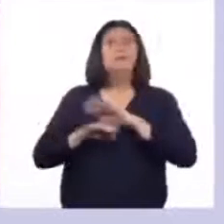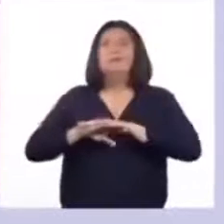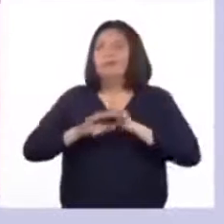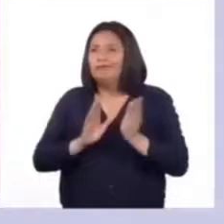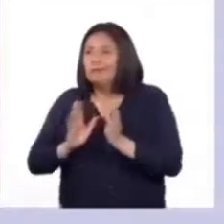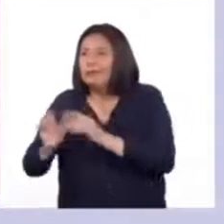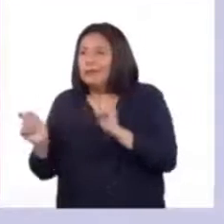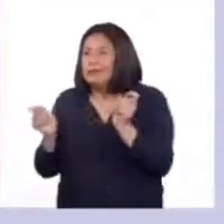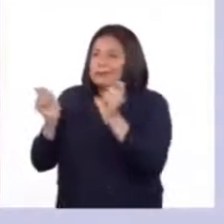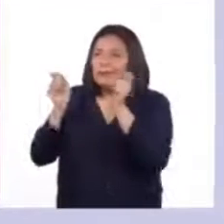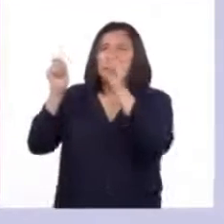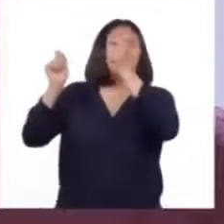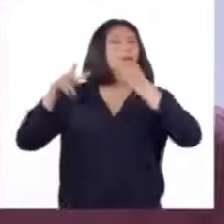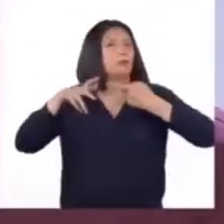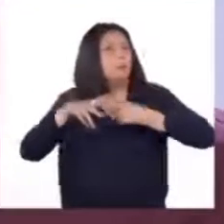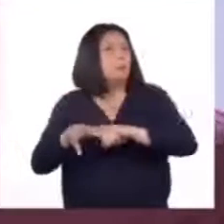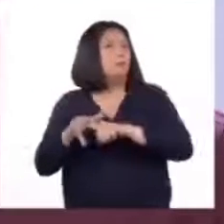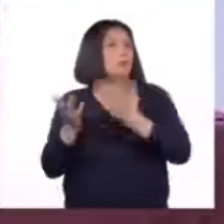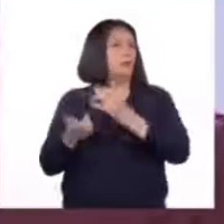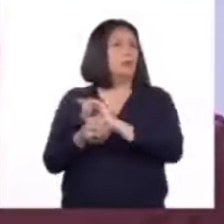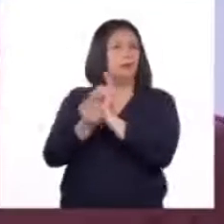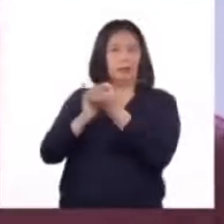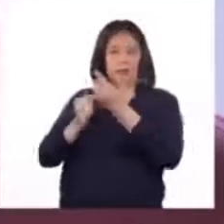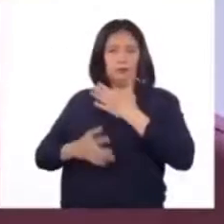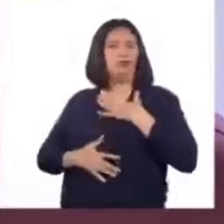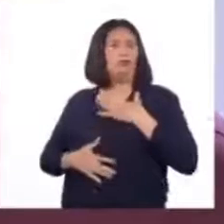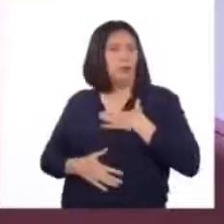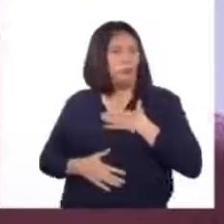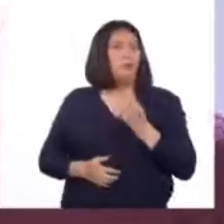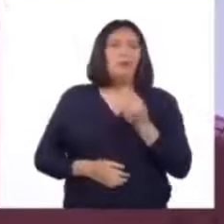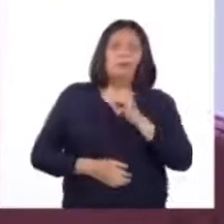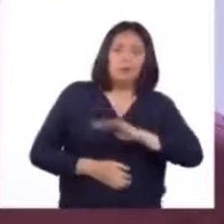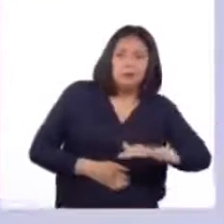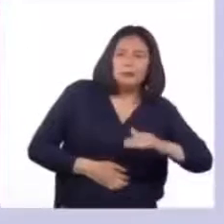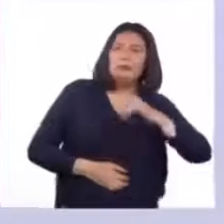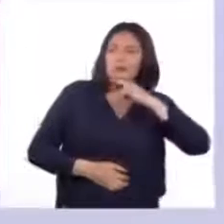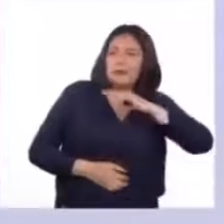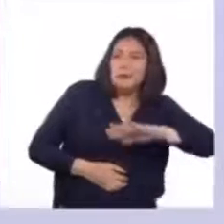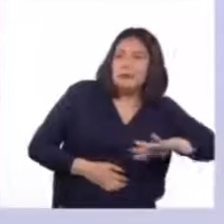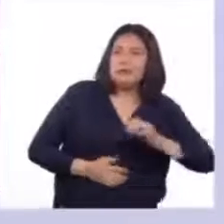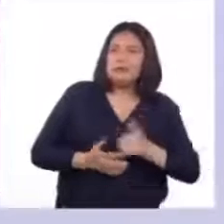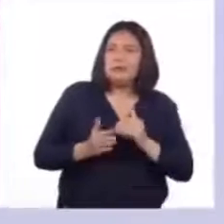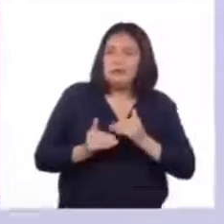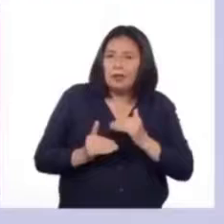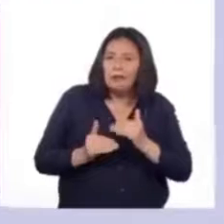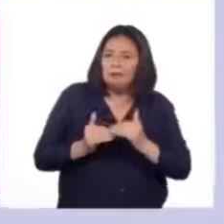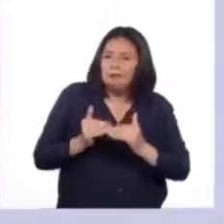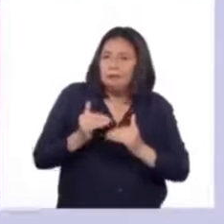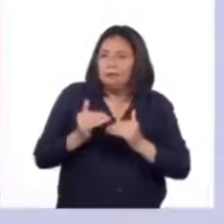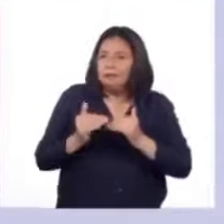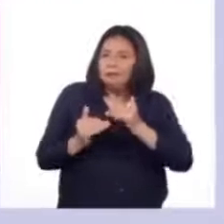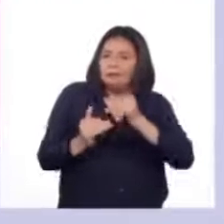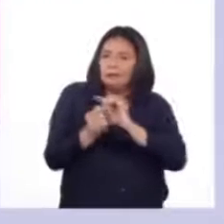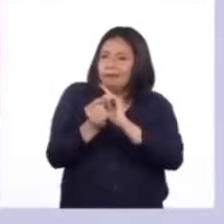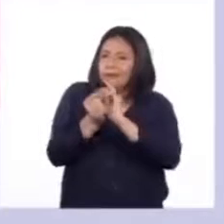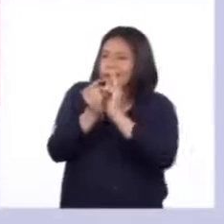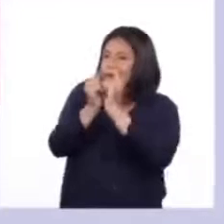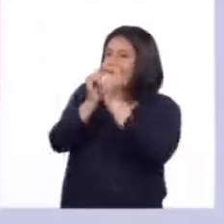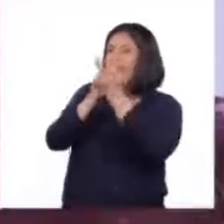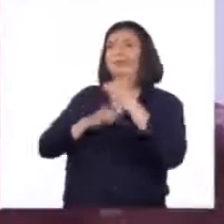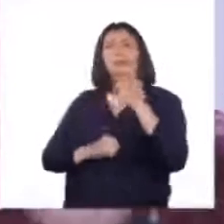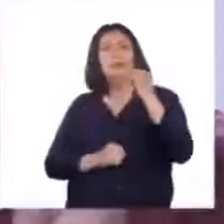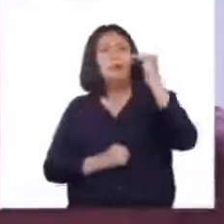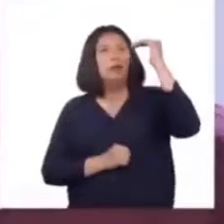el inicio de la pubertad, ya que significa que los niños y niñas están progresivamente convirtiéndose en